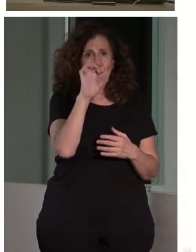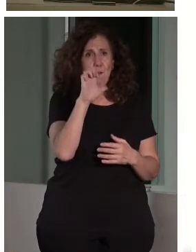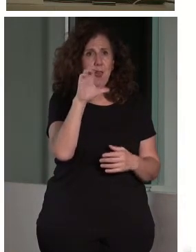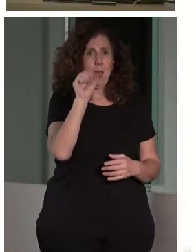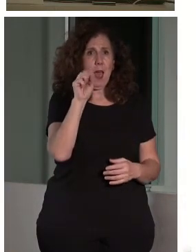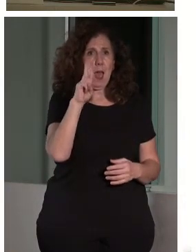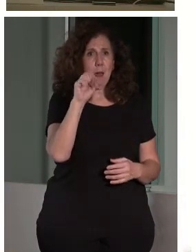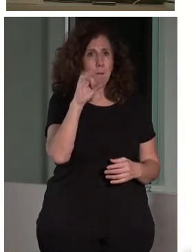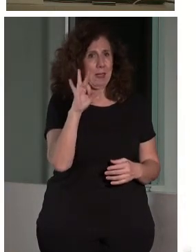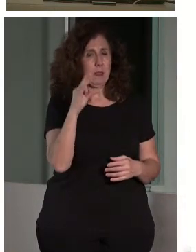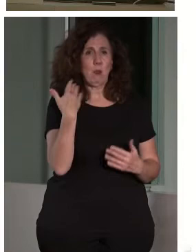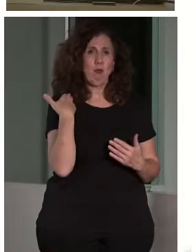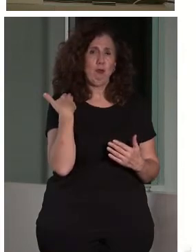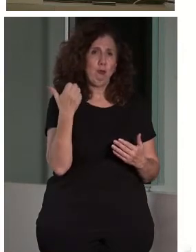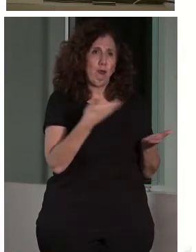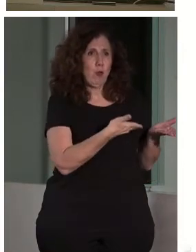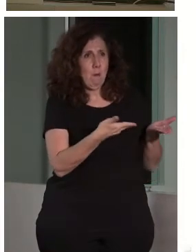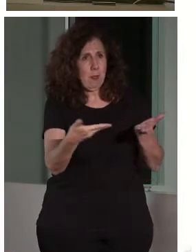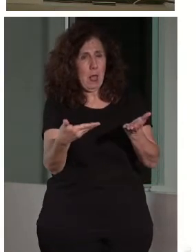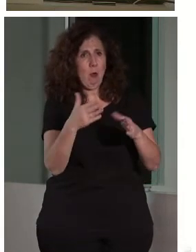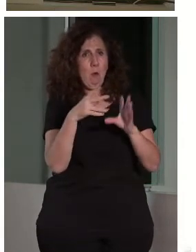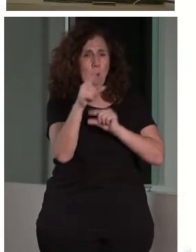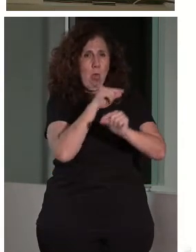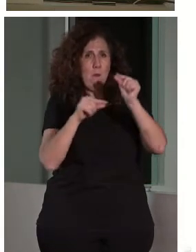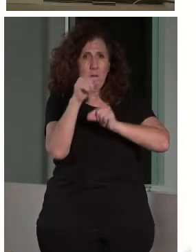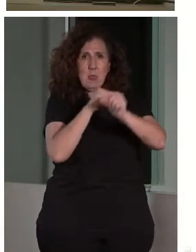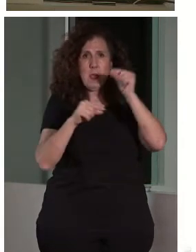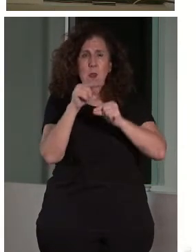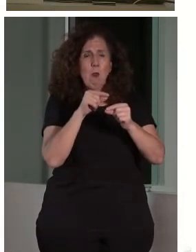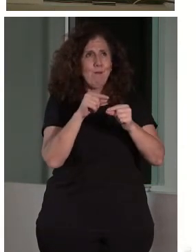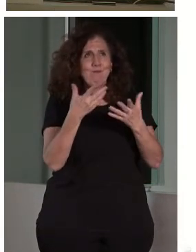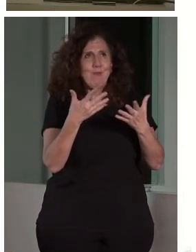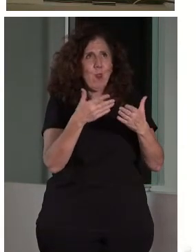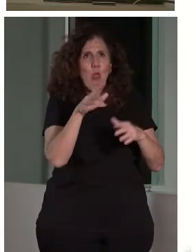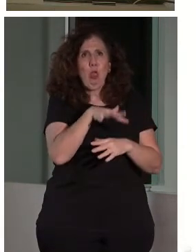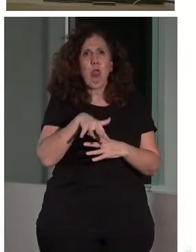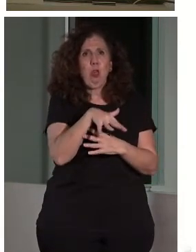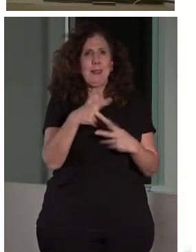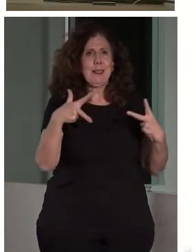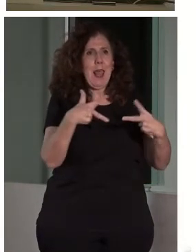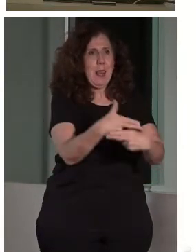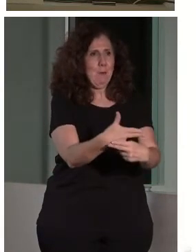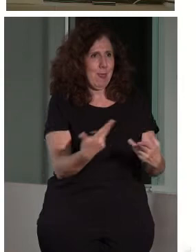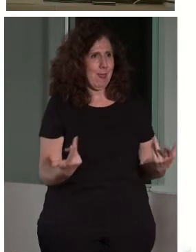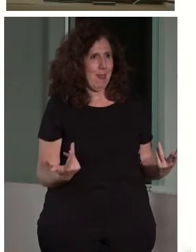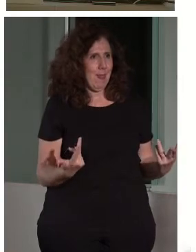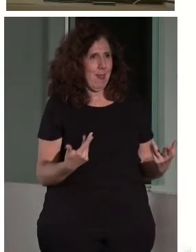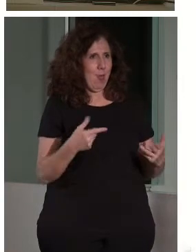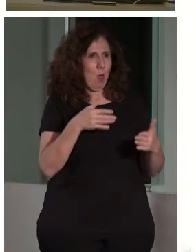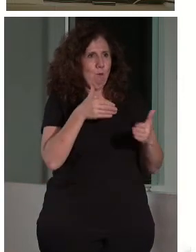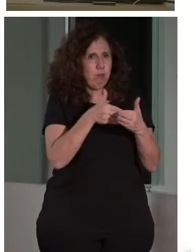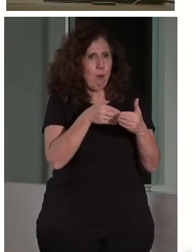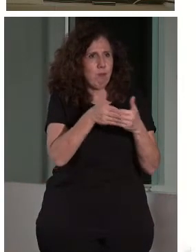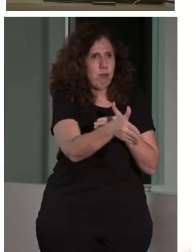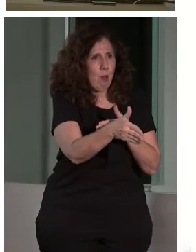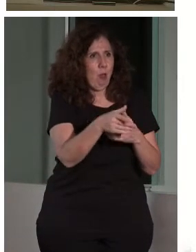nos invitaron a discutir, a debatir. Estuvimos debatiendo sobre el límite de lo razonable, de los ajustes razonables, hasta dónde podemos llegar y no podemos llegar. El